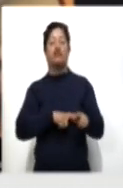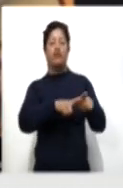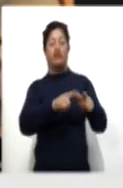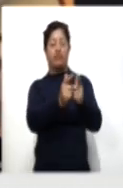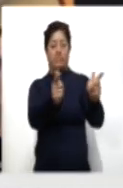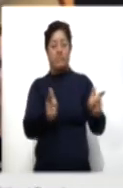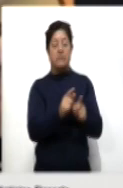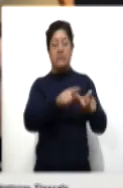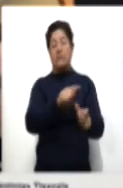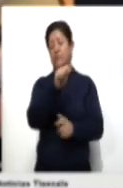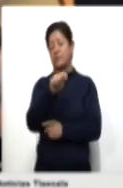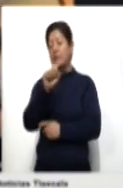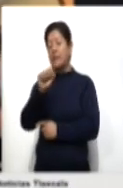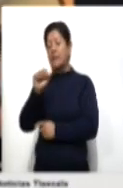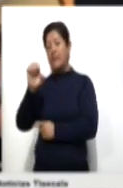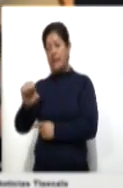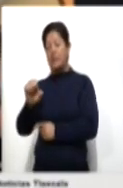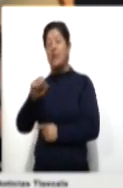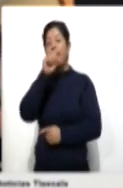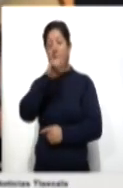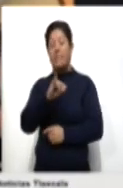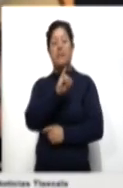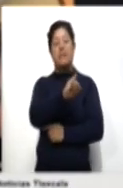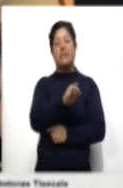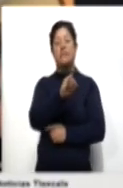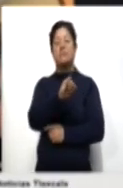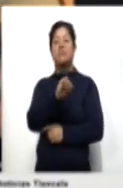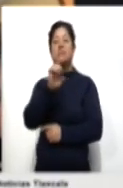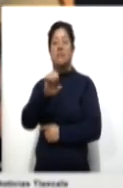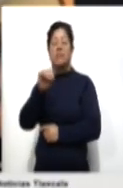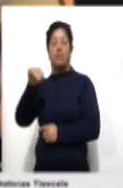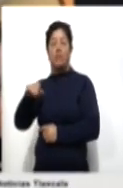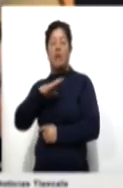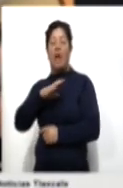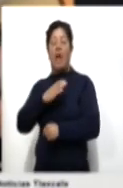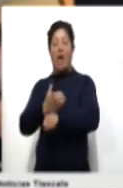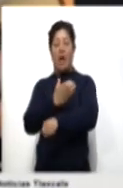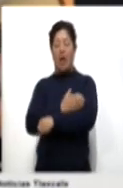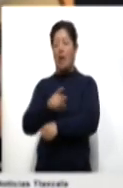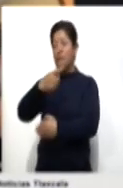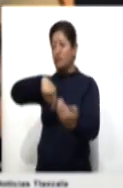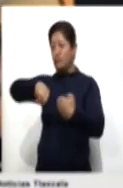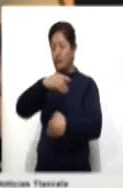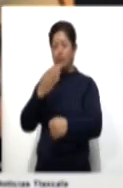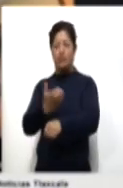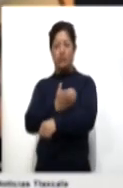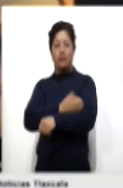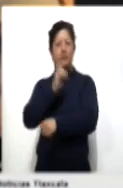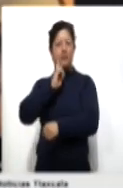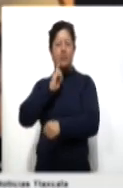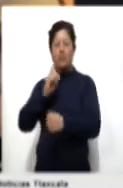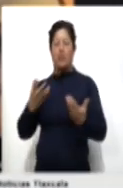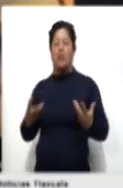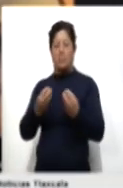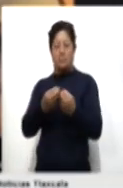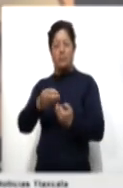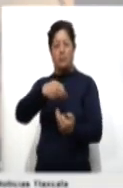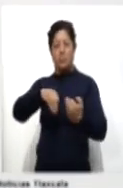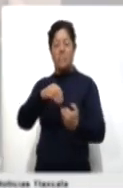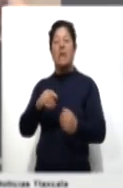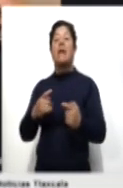con el Tribunal Electoral y el Instituto Estatal de la Mujer, con el acompañamiento de aliados y aliadas estratégicas de diversas